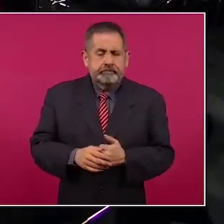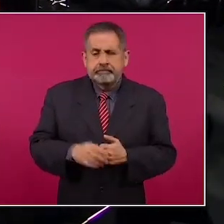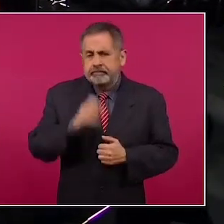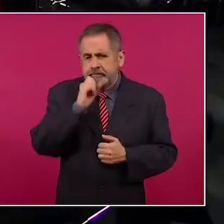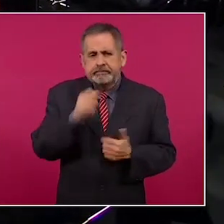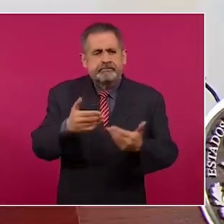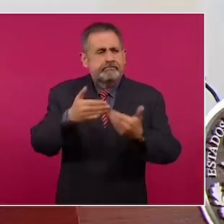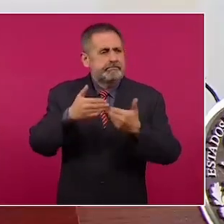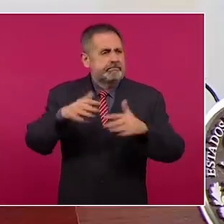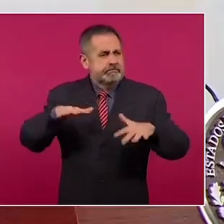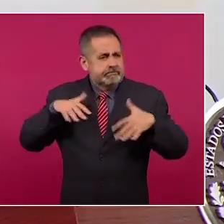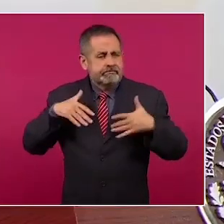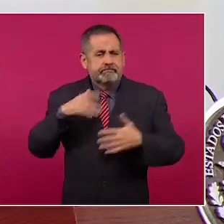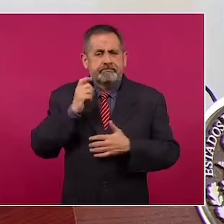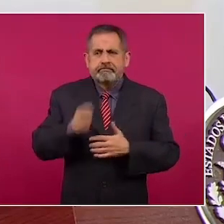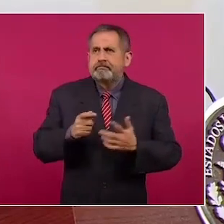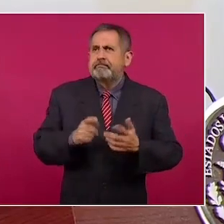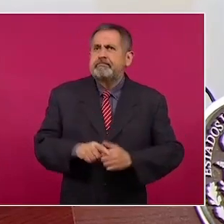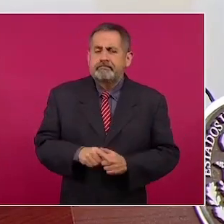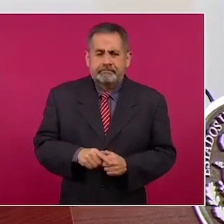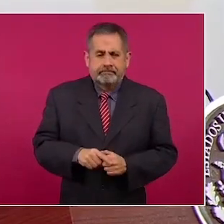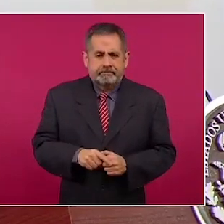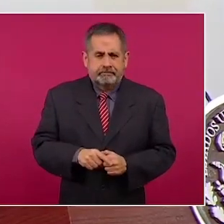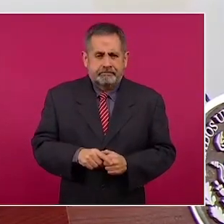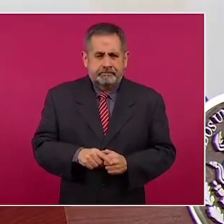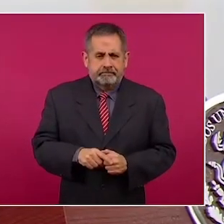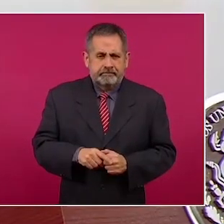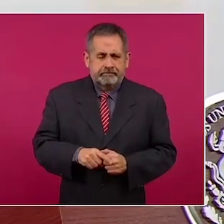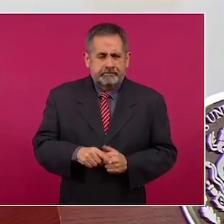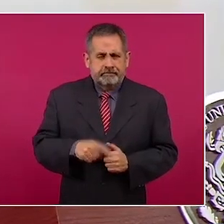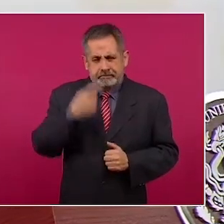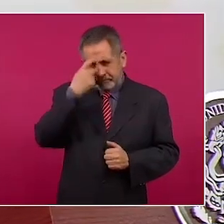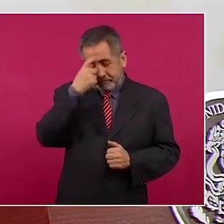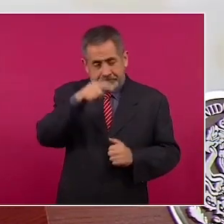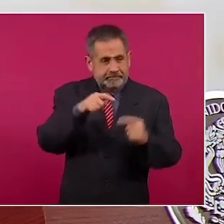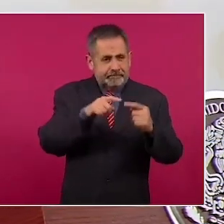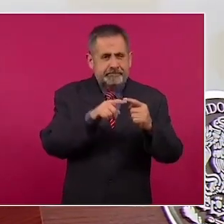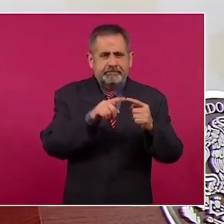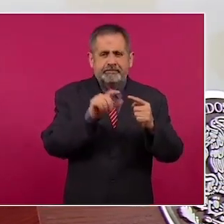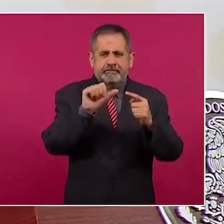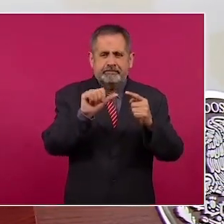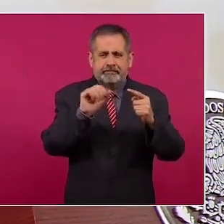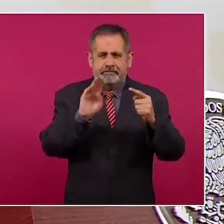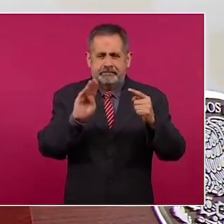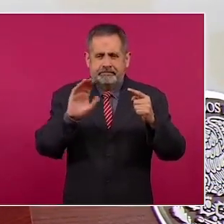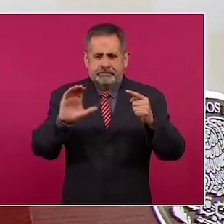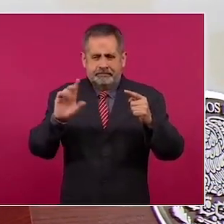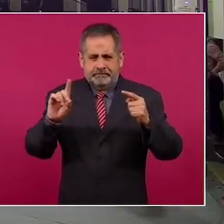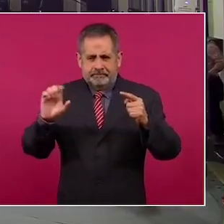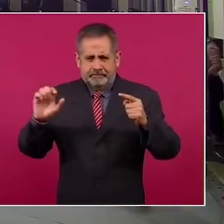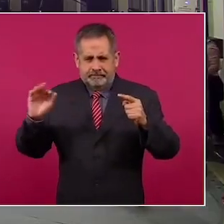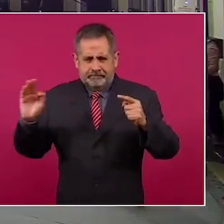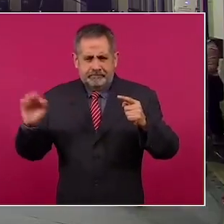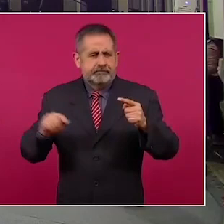por orden alfabético, los estados,